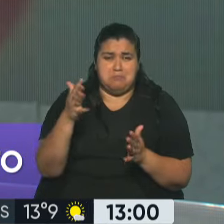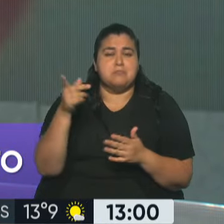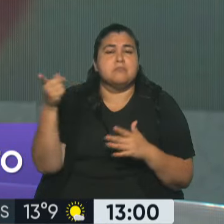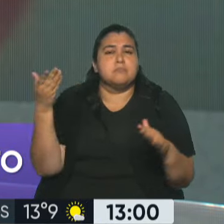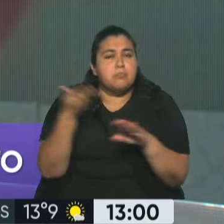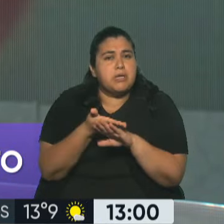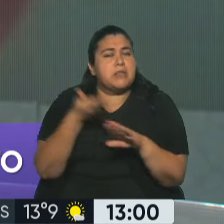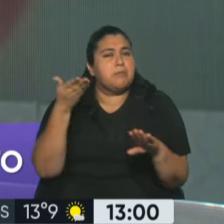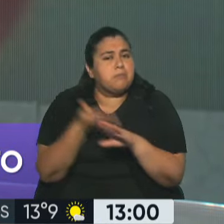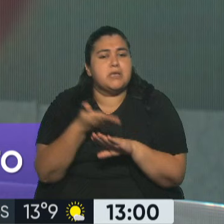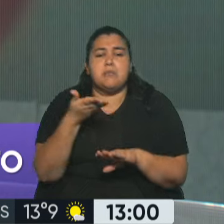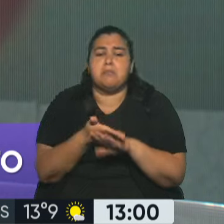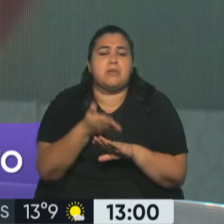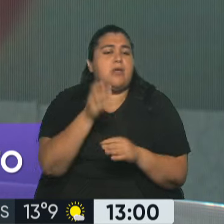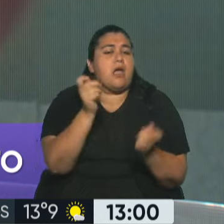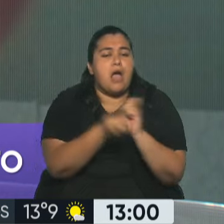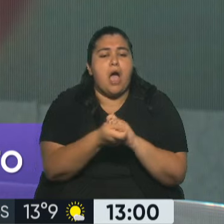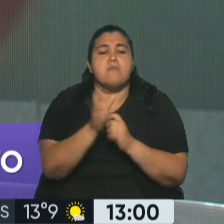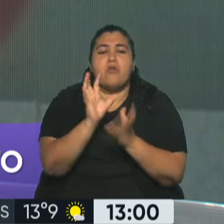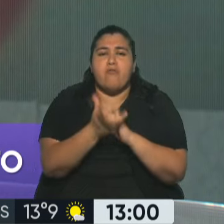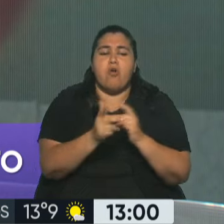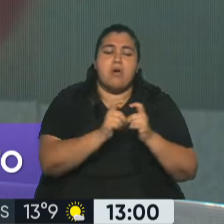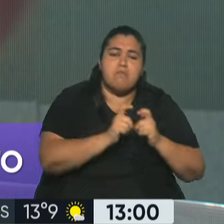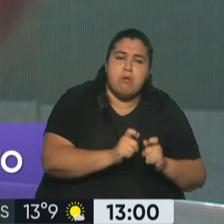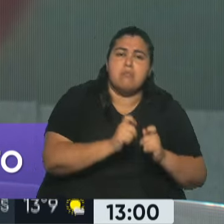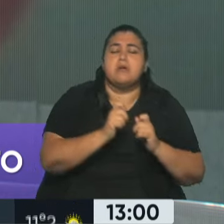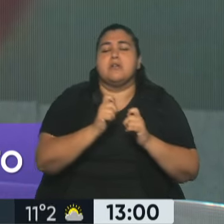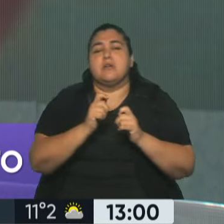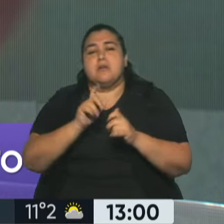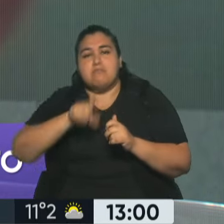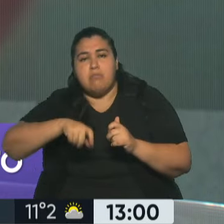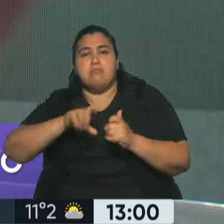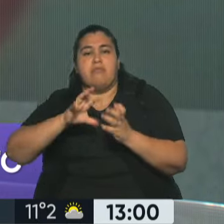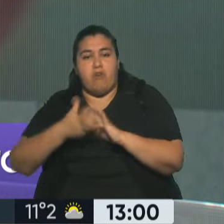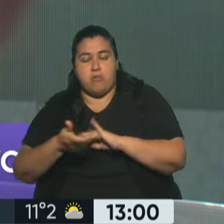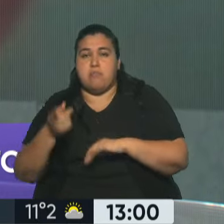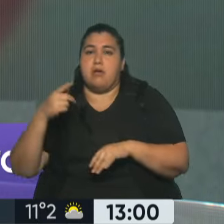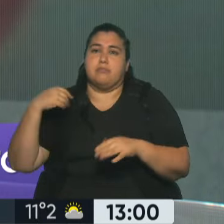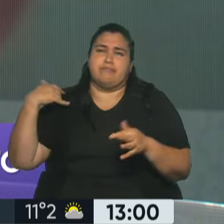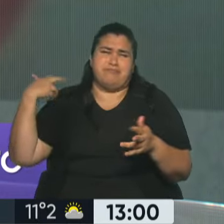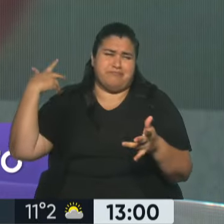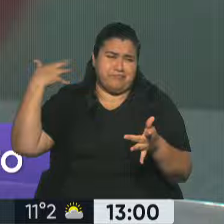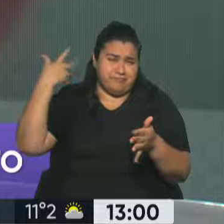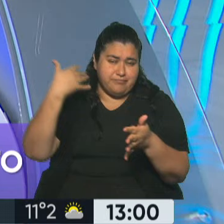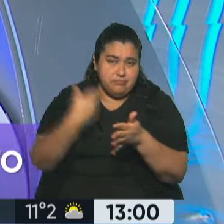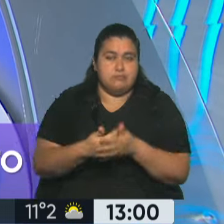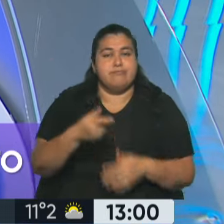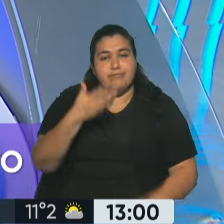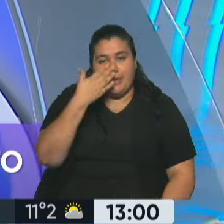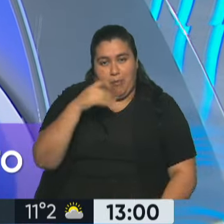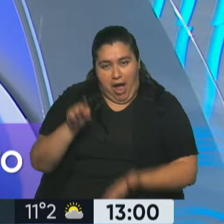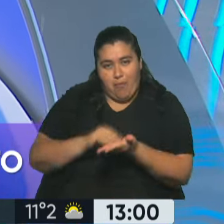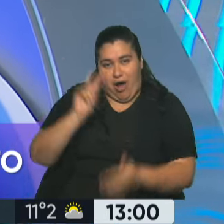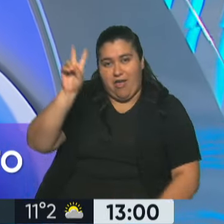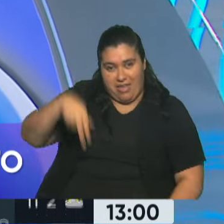pidiendo estos cambios. Encabezó una campaña por las redes sociales. Bueno, pasó el tiempo y le dieron la razón, doctor. ¿Cómo